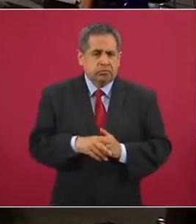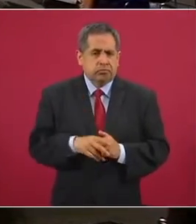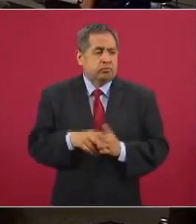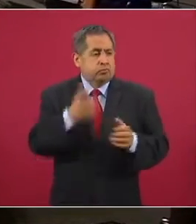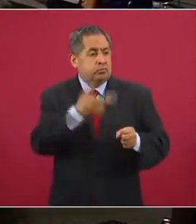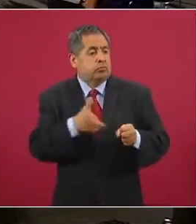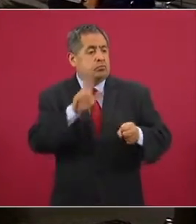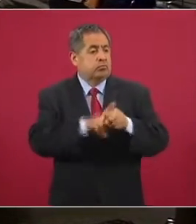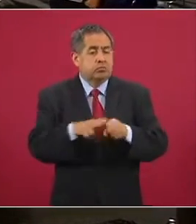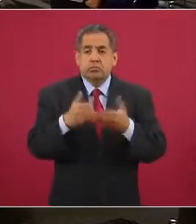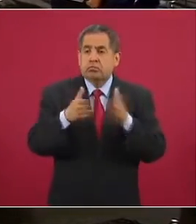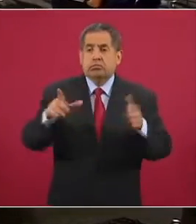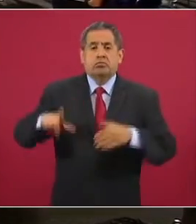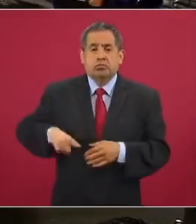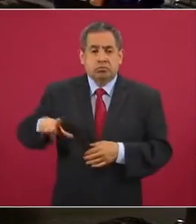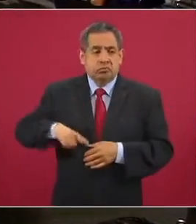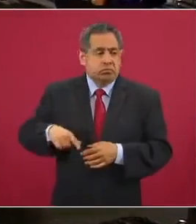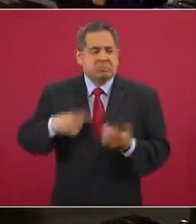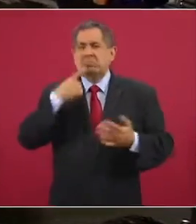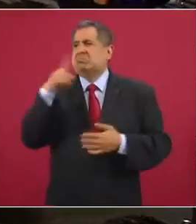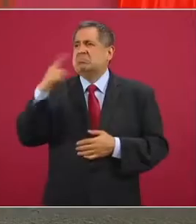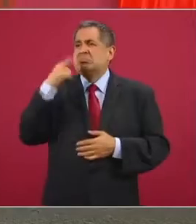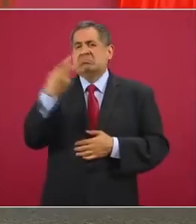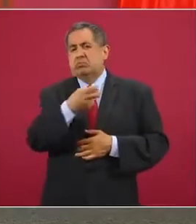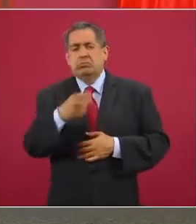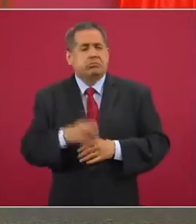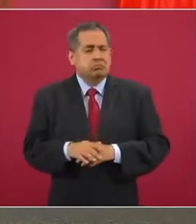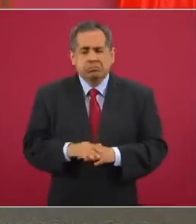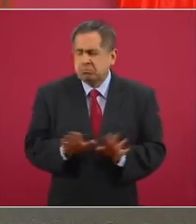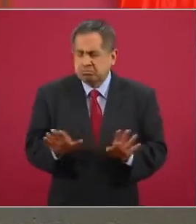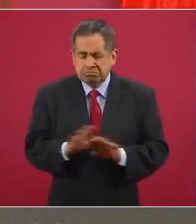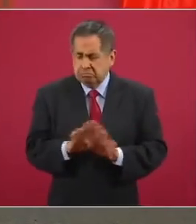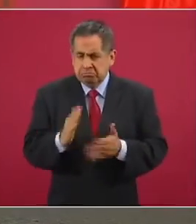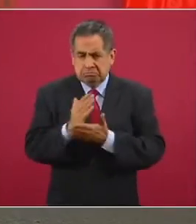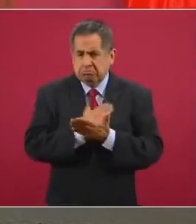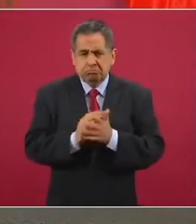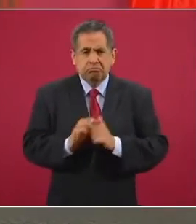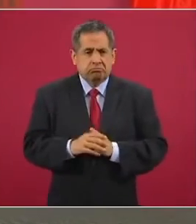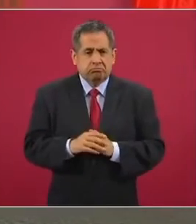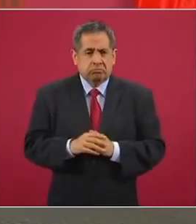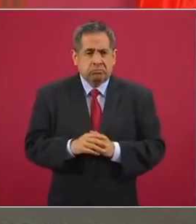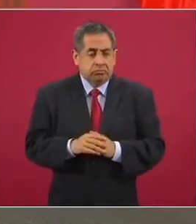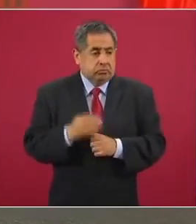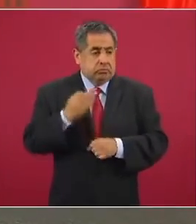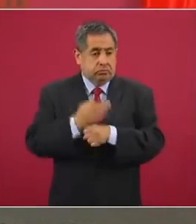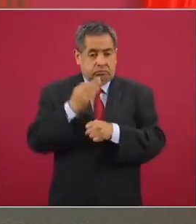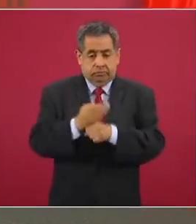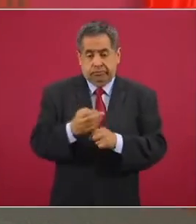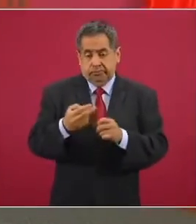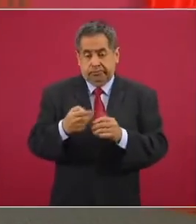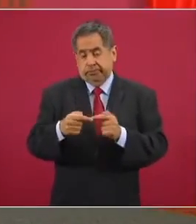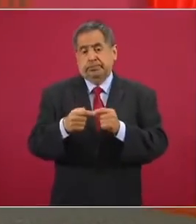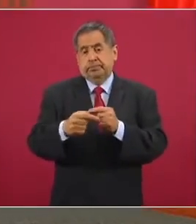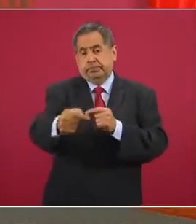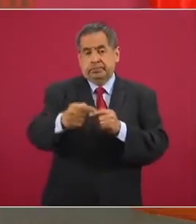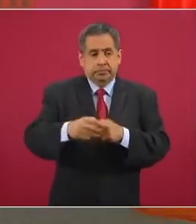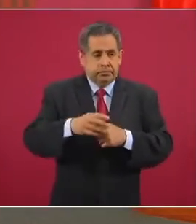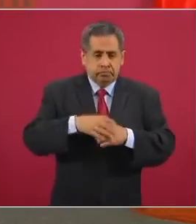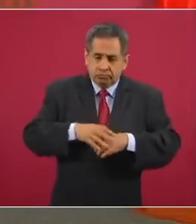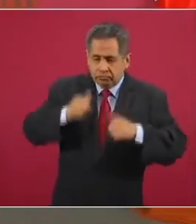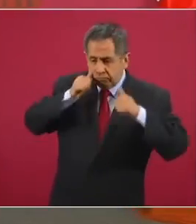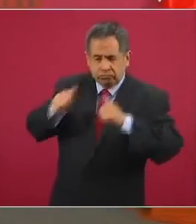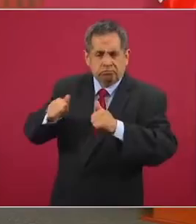hospitales públicos. Ahora la etapa nueva de atención